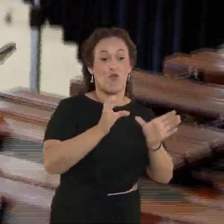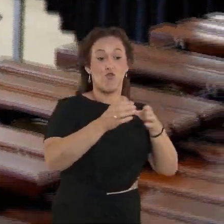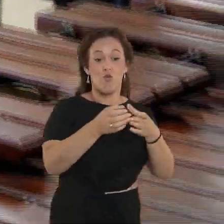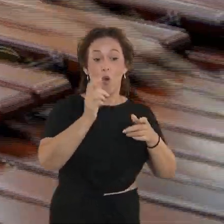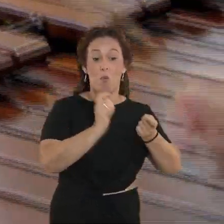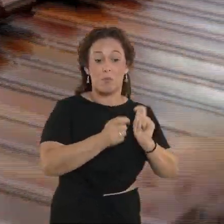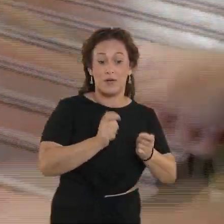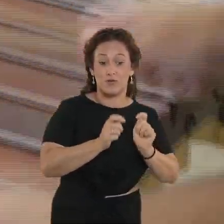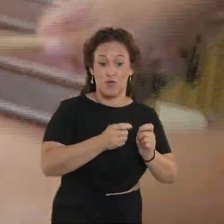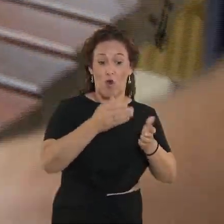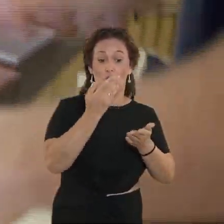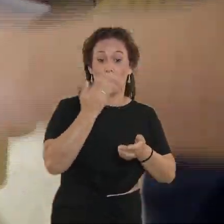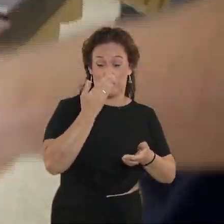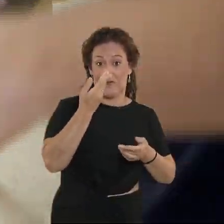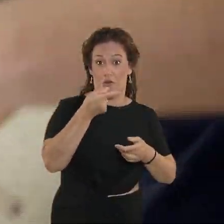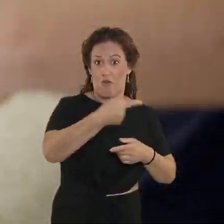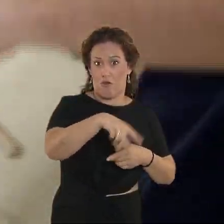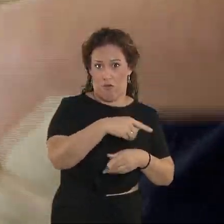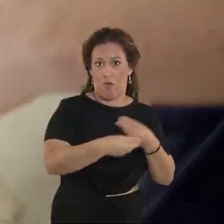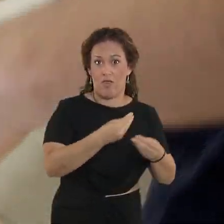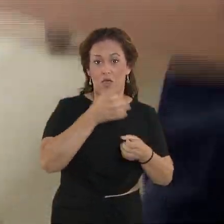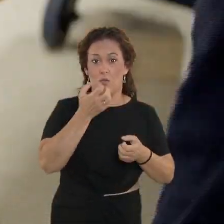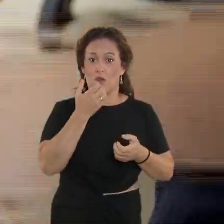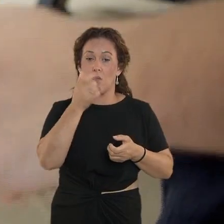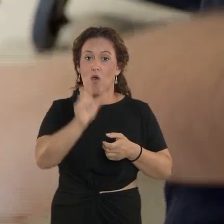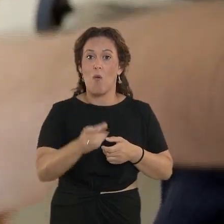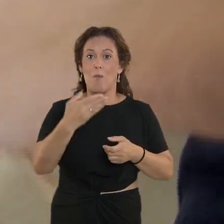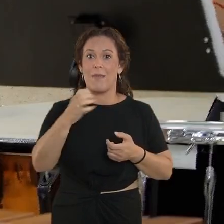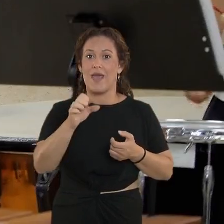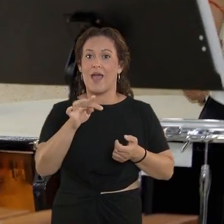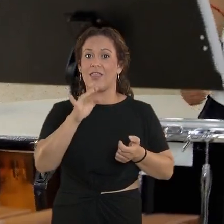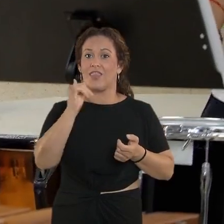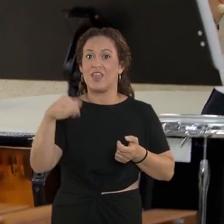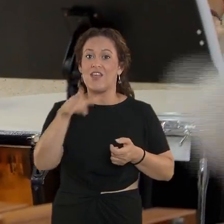percusión del Conservatorio. Nosotros acompañamos a solistas como Ana Beatriz.